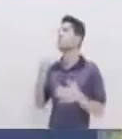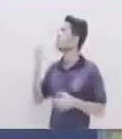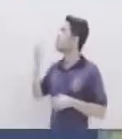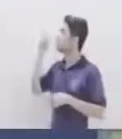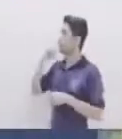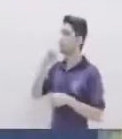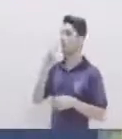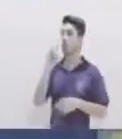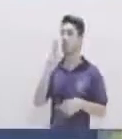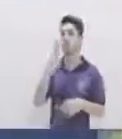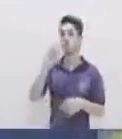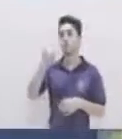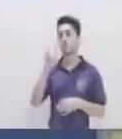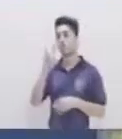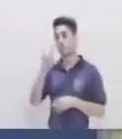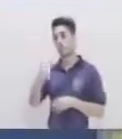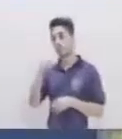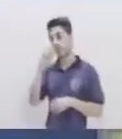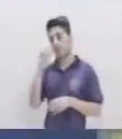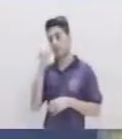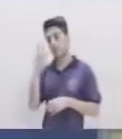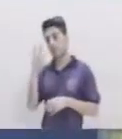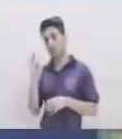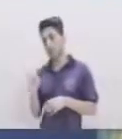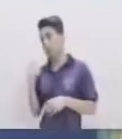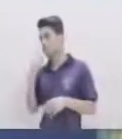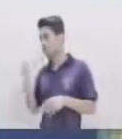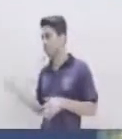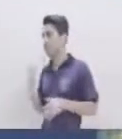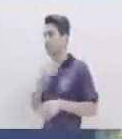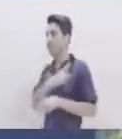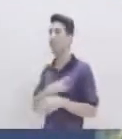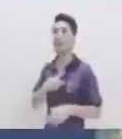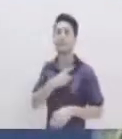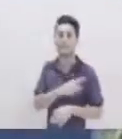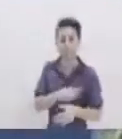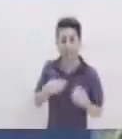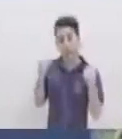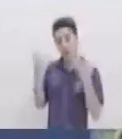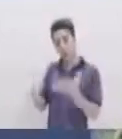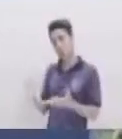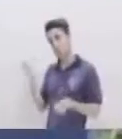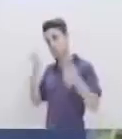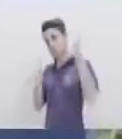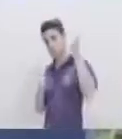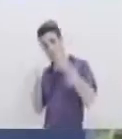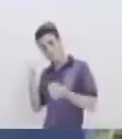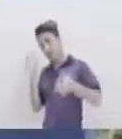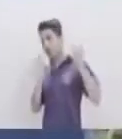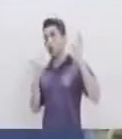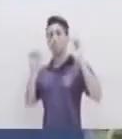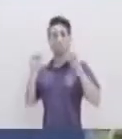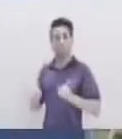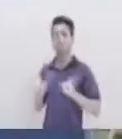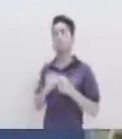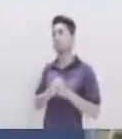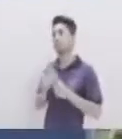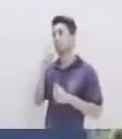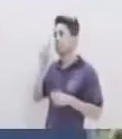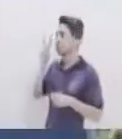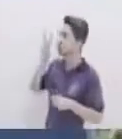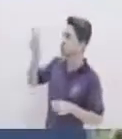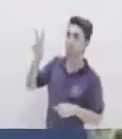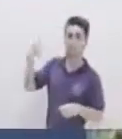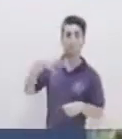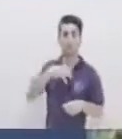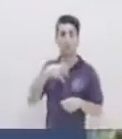subjuntivo El modo subjuntivo busca transmitir deseos, dudas o posibilidades Es decir, desde una